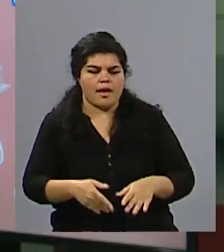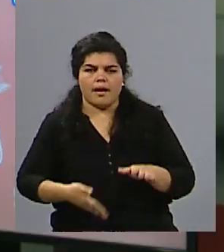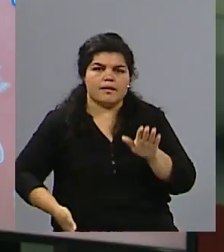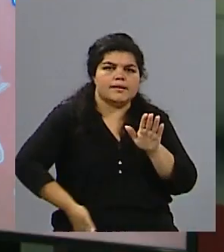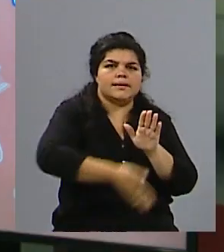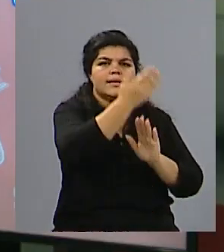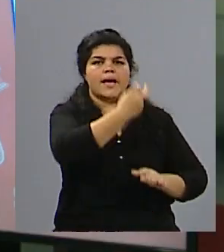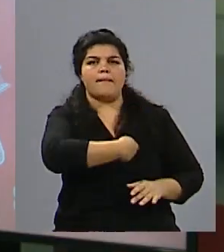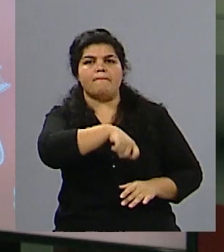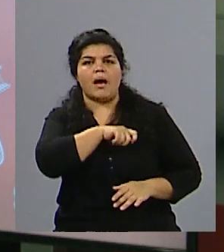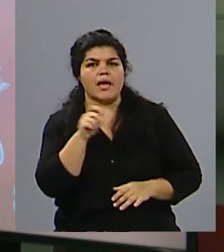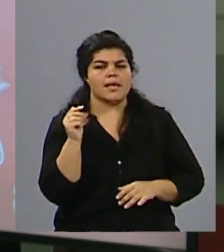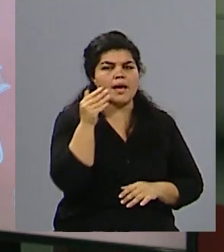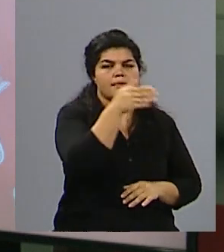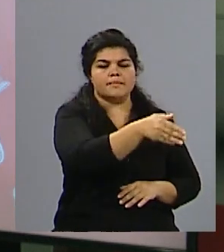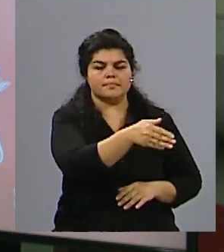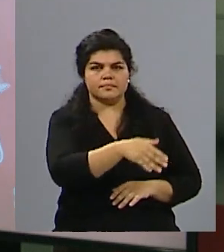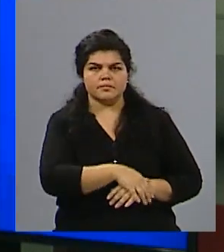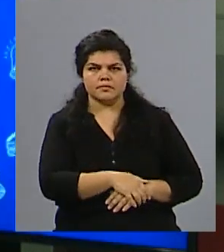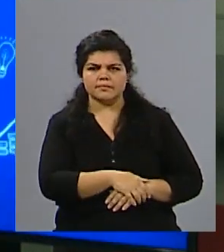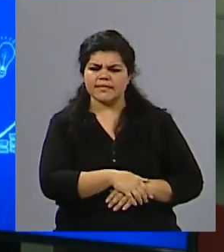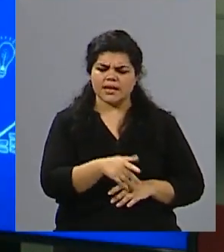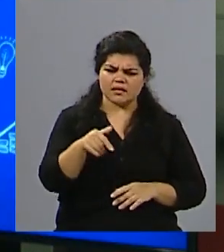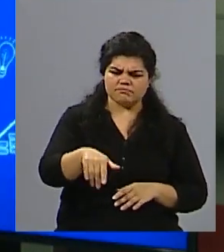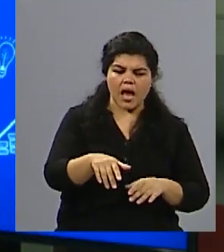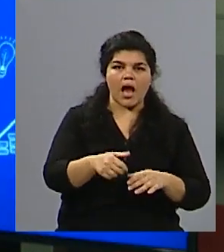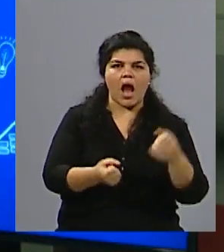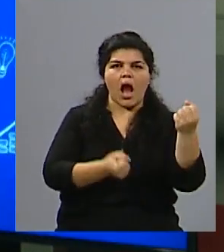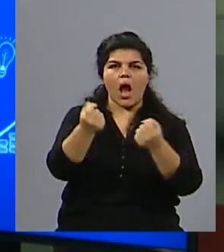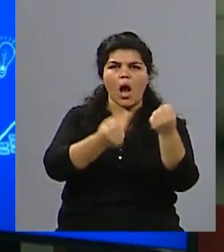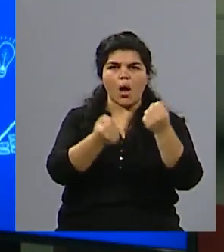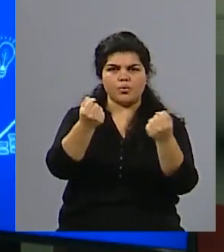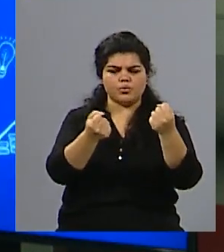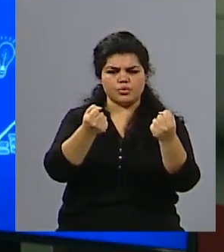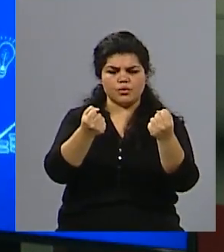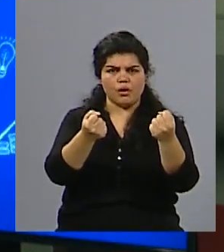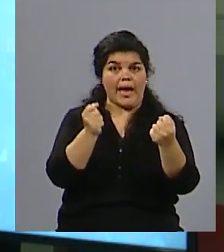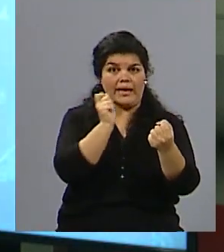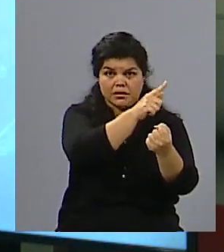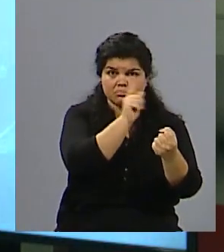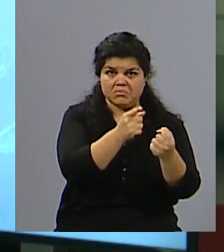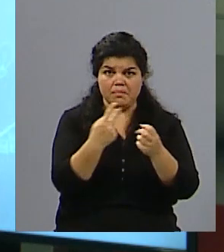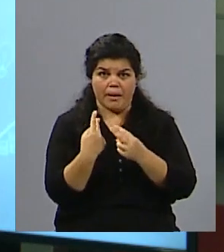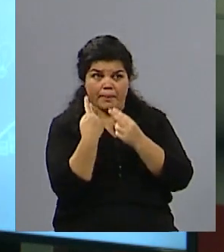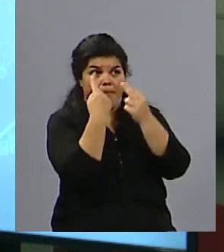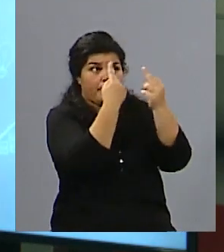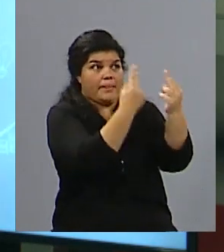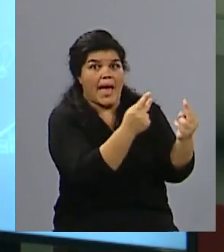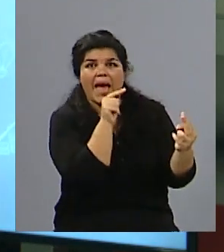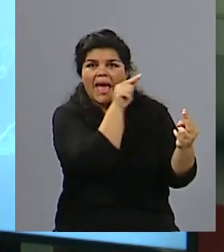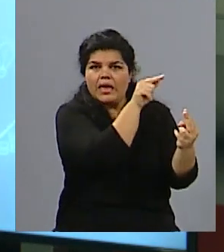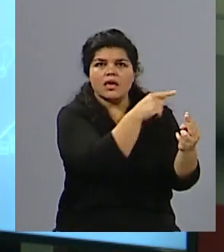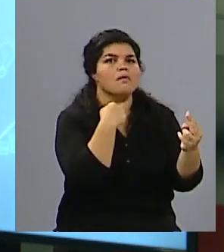calle ella y encuentra una situación sospechosa debajo de su auto, ve algo que cuelga, un teléfono celular. Si había ido a España este hombre para matarla,